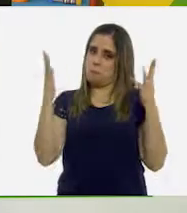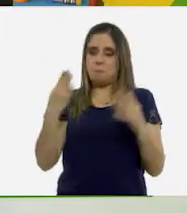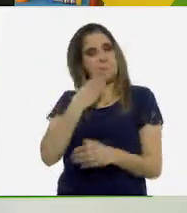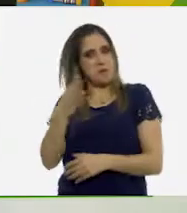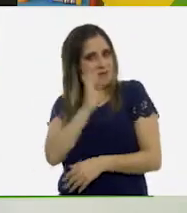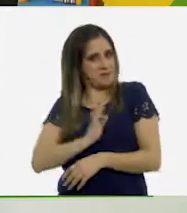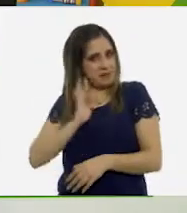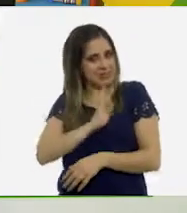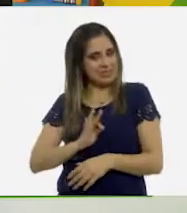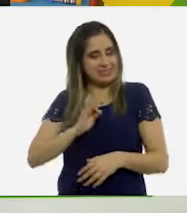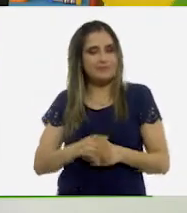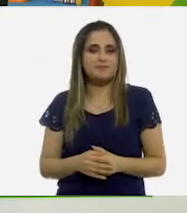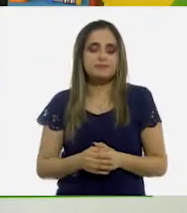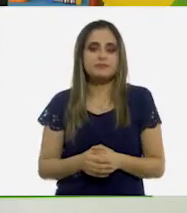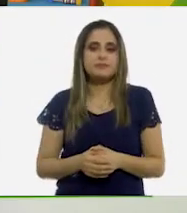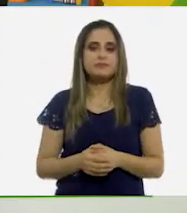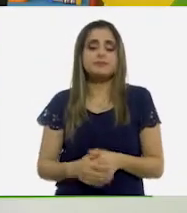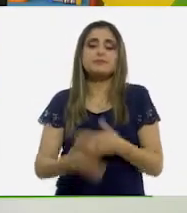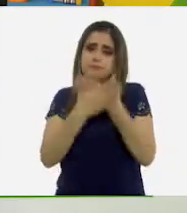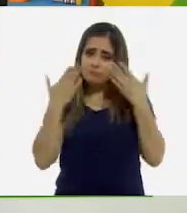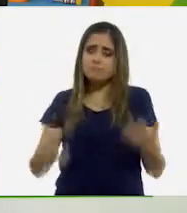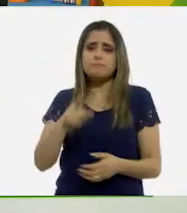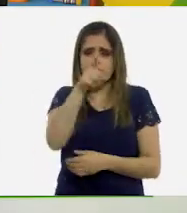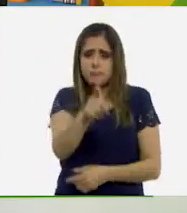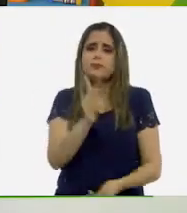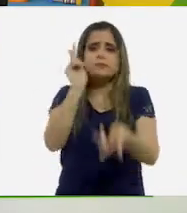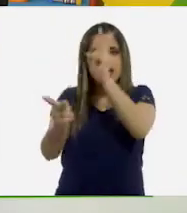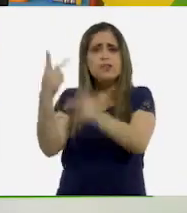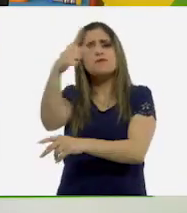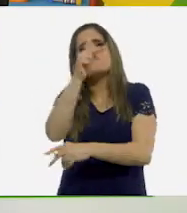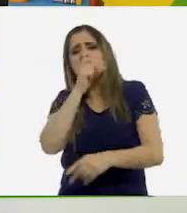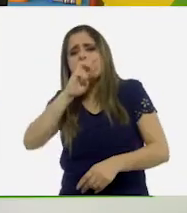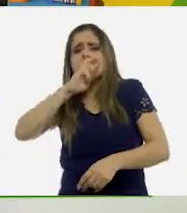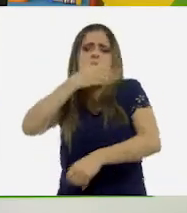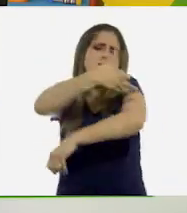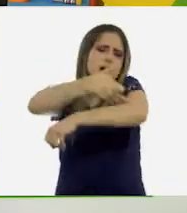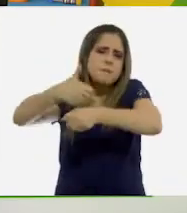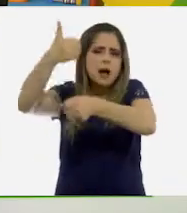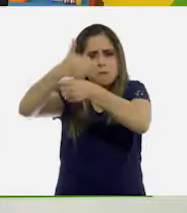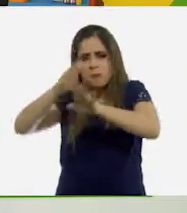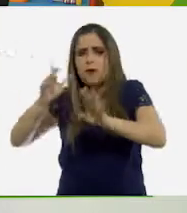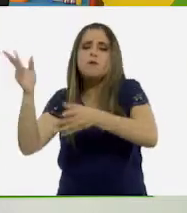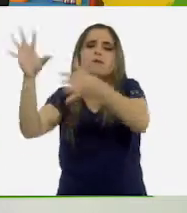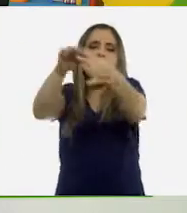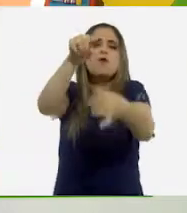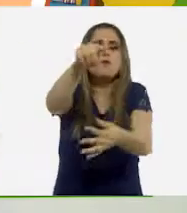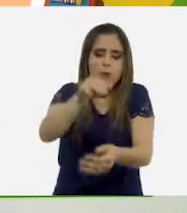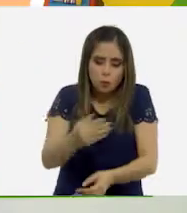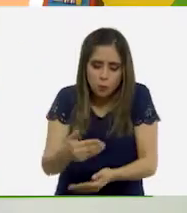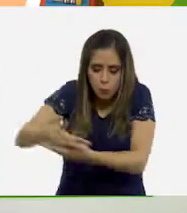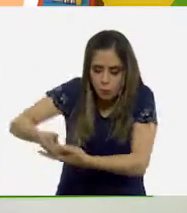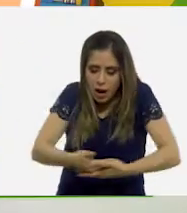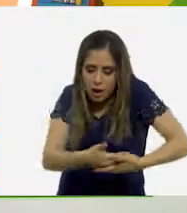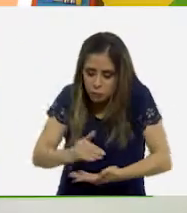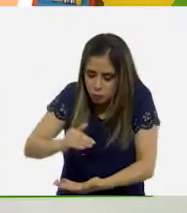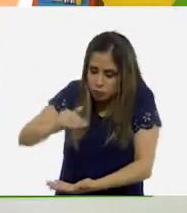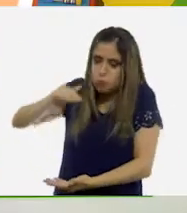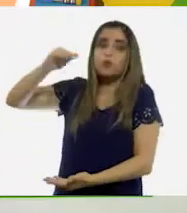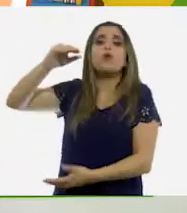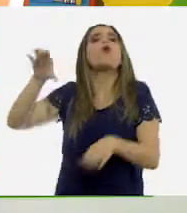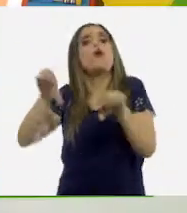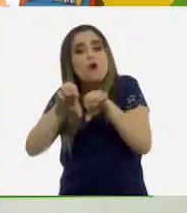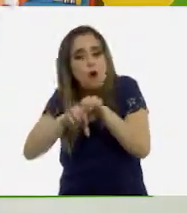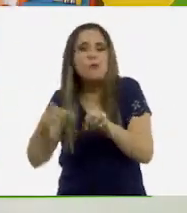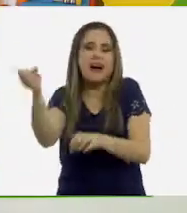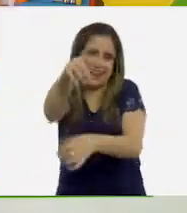¡Felicidades! Te invitamos a que platiques con algún familiar de cómo has ido creciendo. Y si tienes oportunidad, te